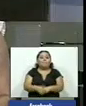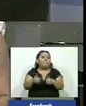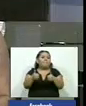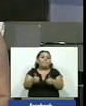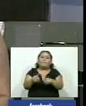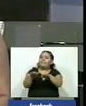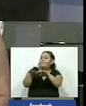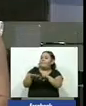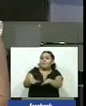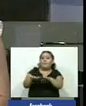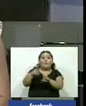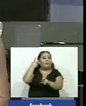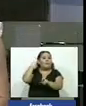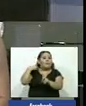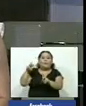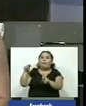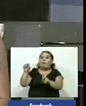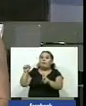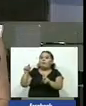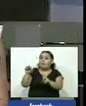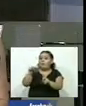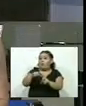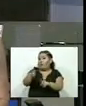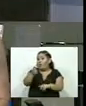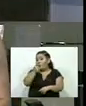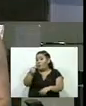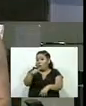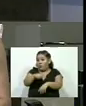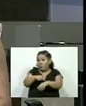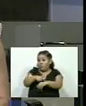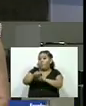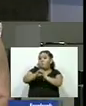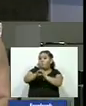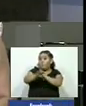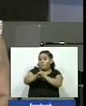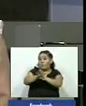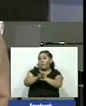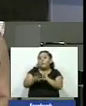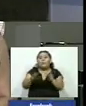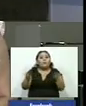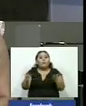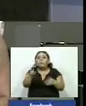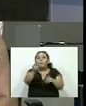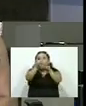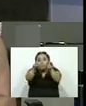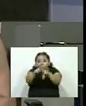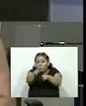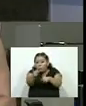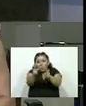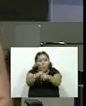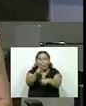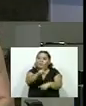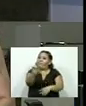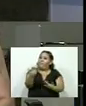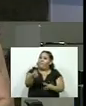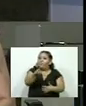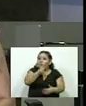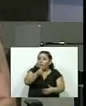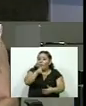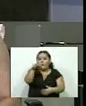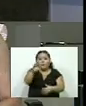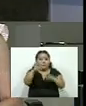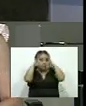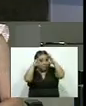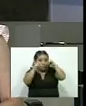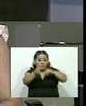muchísimas gracias Néstor y nosotros con esta información nos vamos a ir a una pausa comercial no nos cambie que tenemos más información que presentarle en